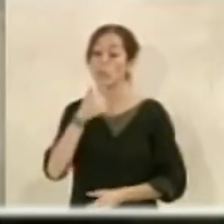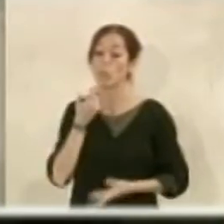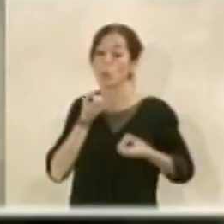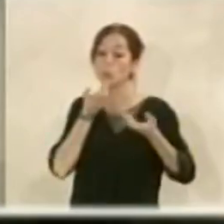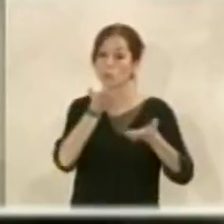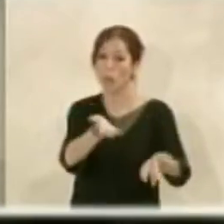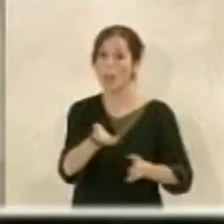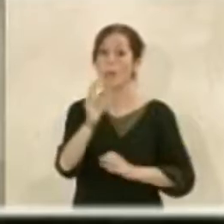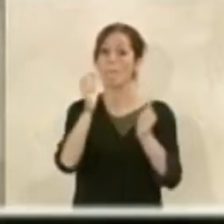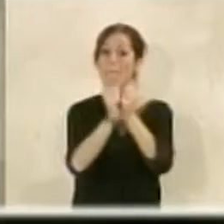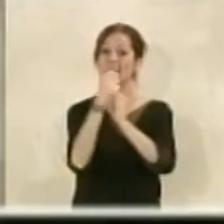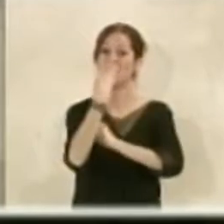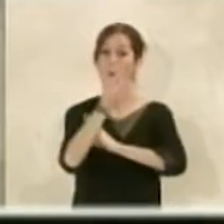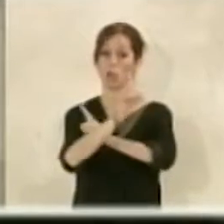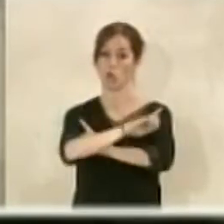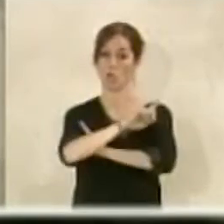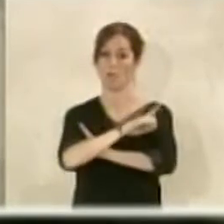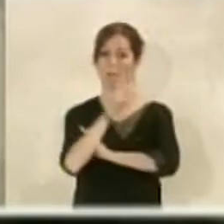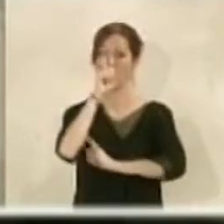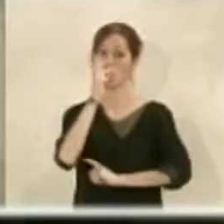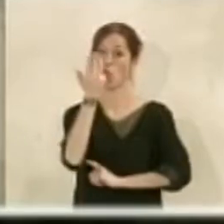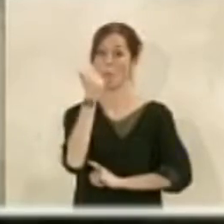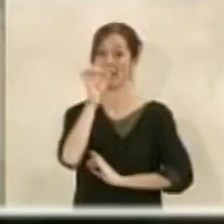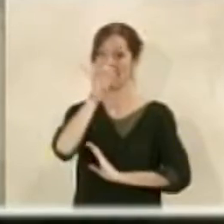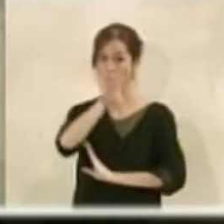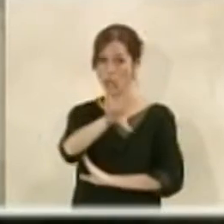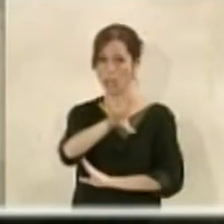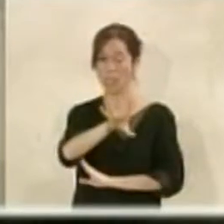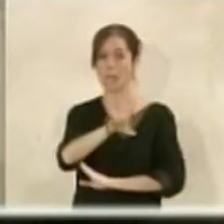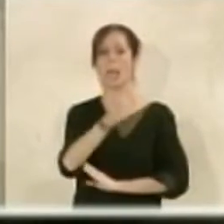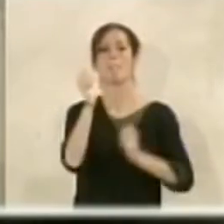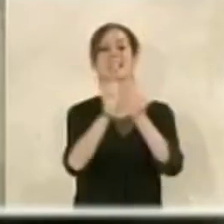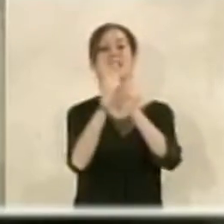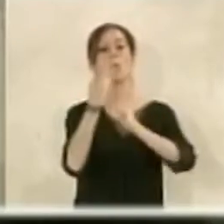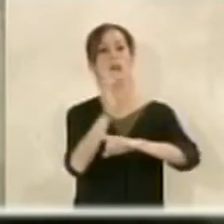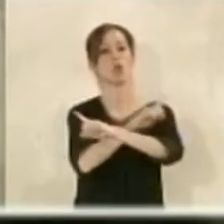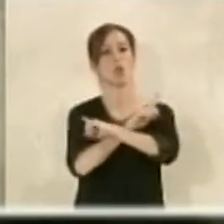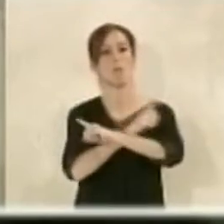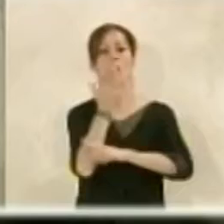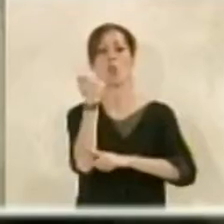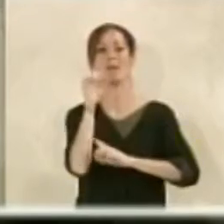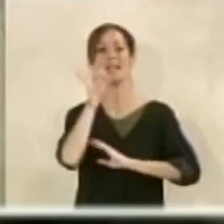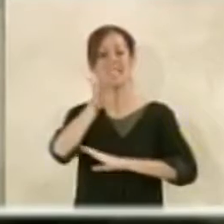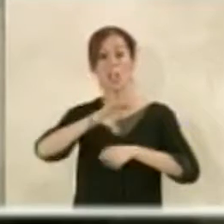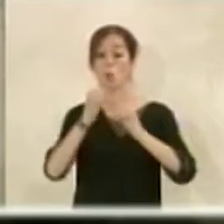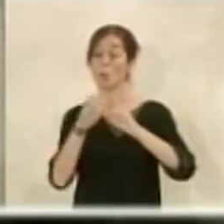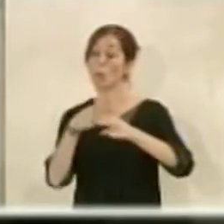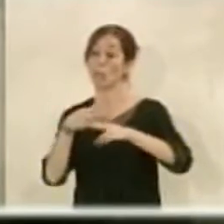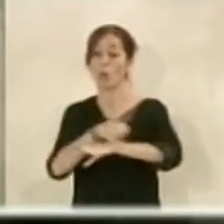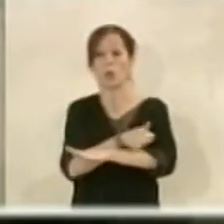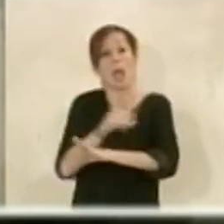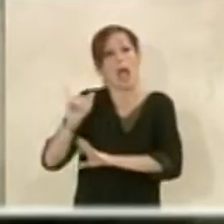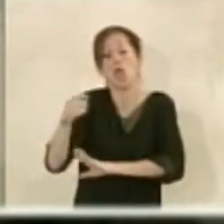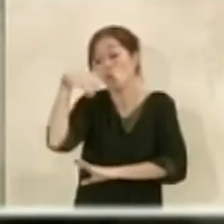el 24 de noviembre de 2015 el 24 de noviembre de 2015 existía Ciudadanos y yo no sé si